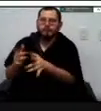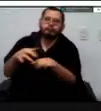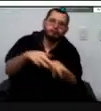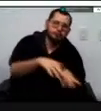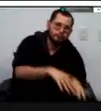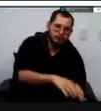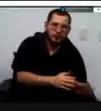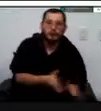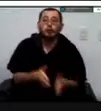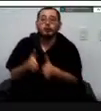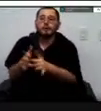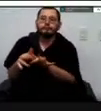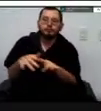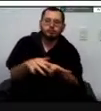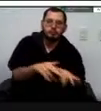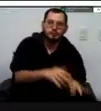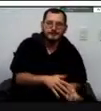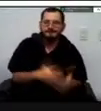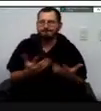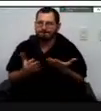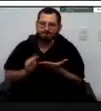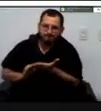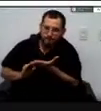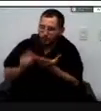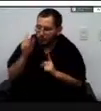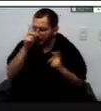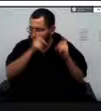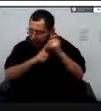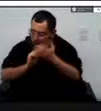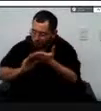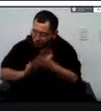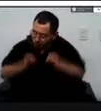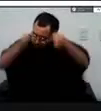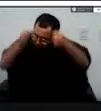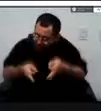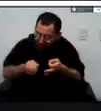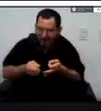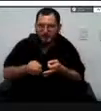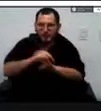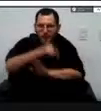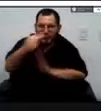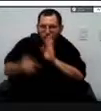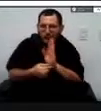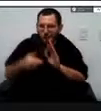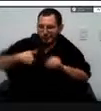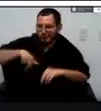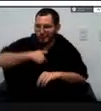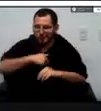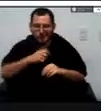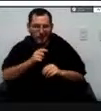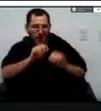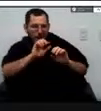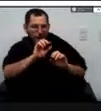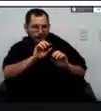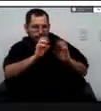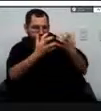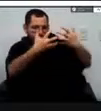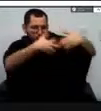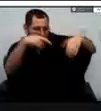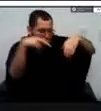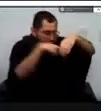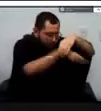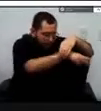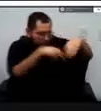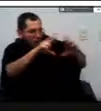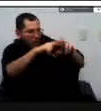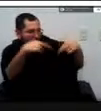río donde estamos haciendo reuniones con varias mineras que son las que tienen a cargo estos polígonos y pues obviamente es para que